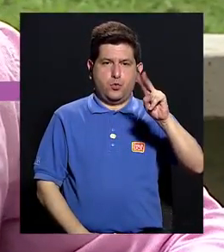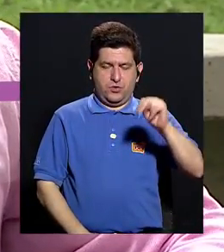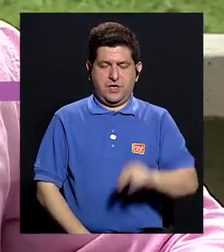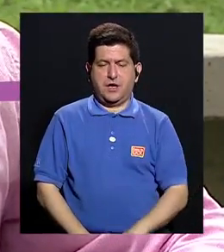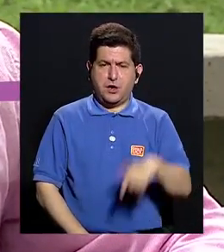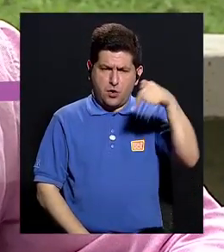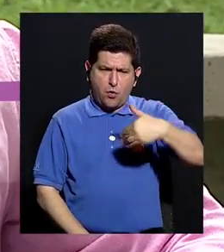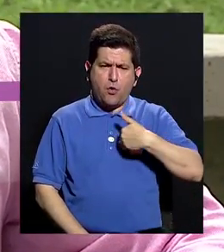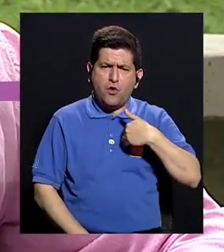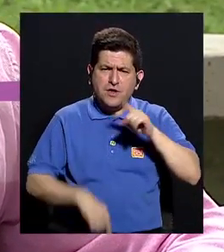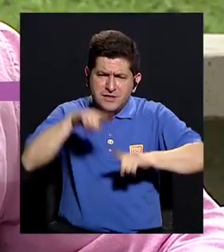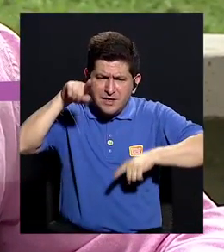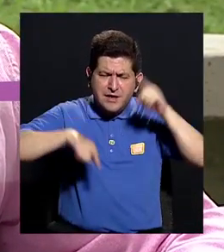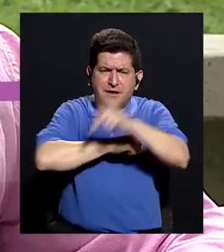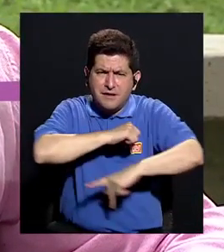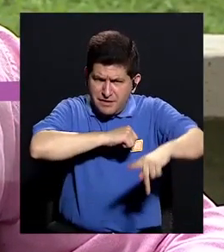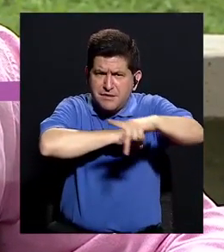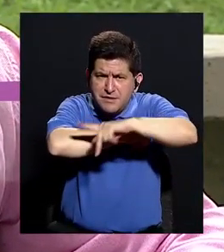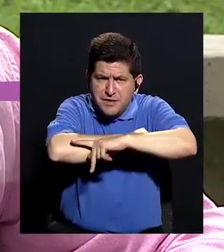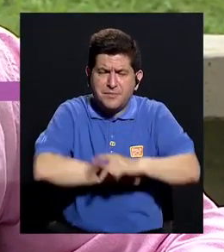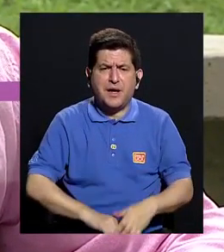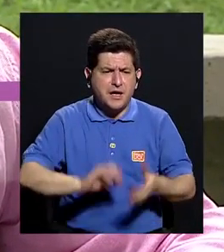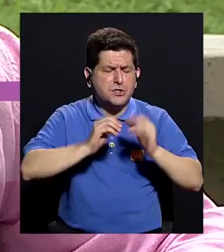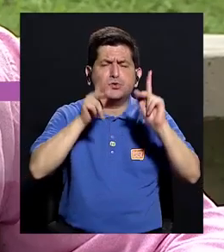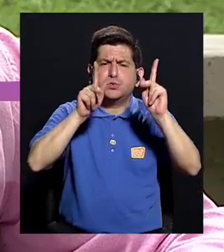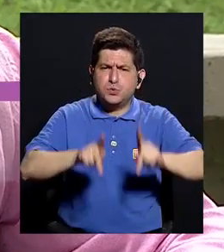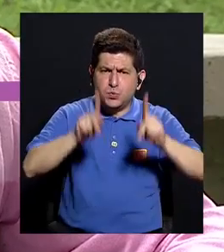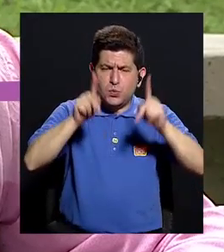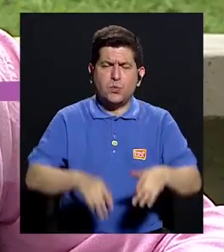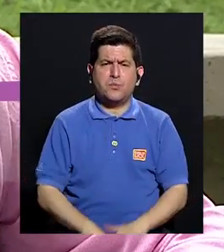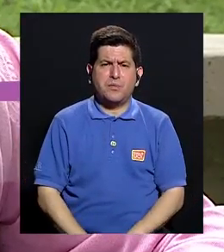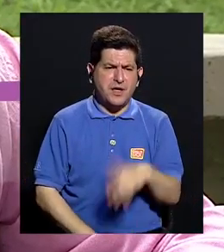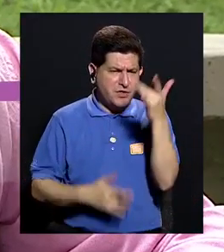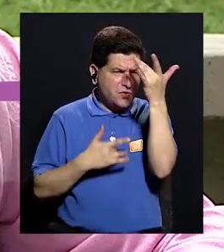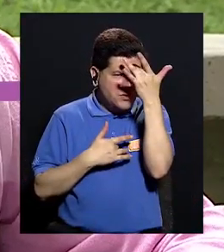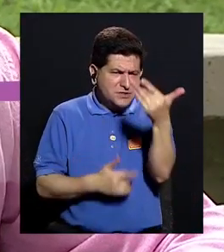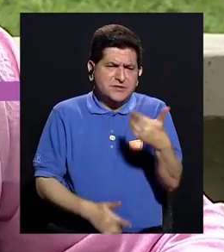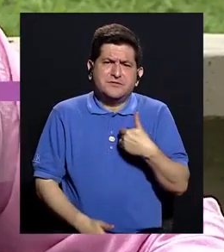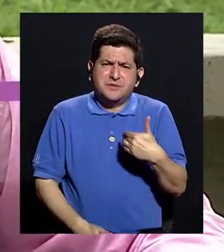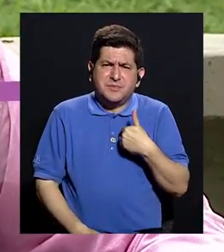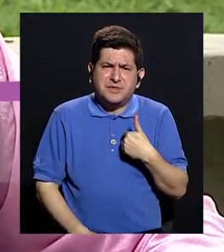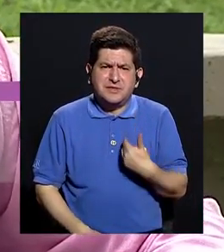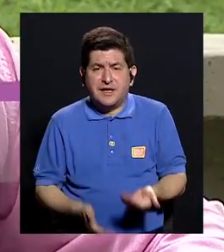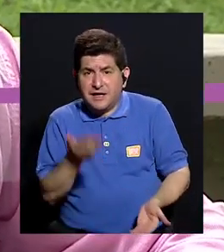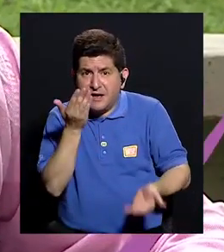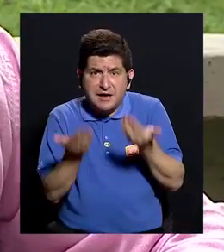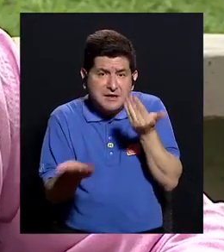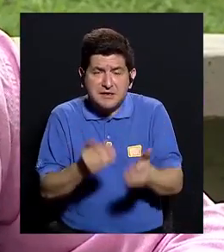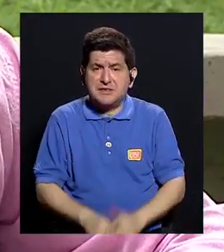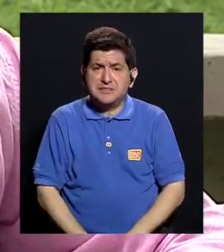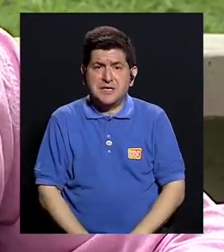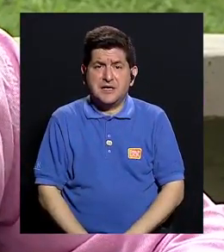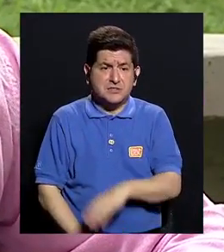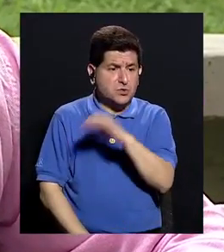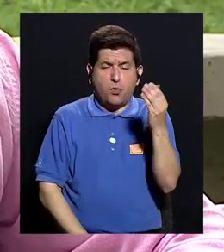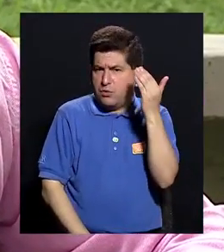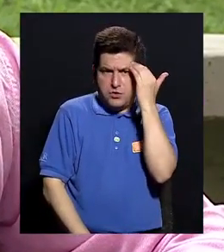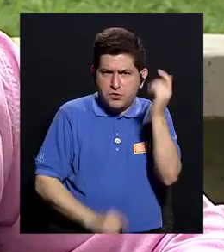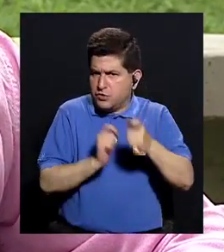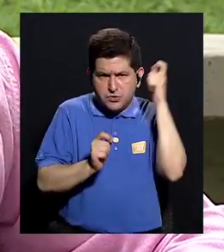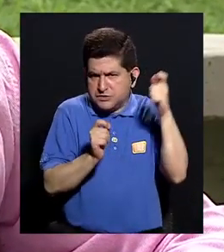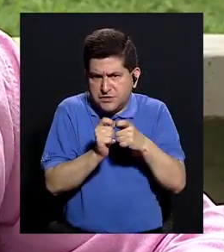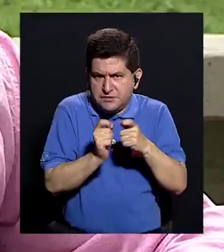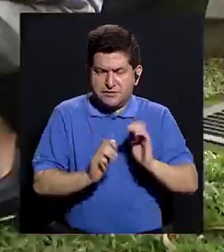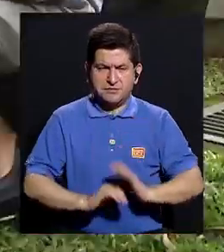obtienen estadísticas a nivel de país del número de personas que padecen esta enfermedad y todavía no se cuentan con un estimado.